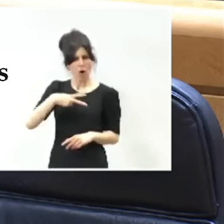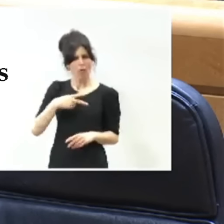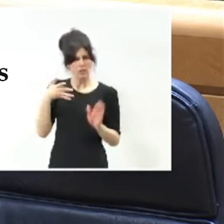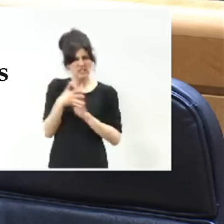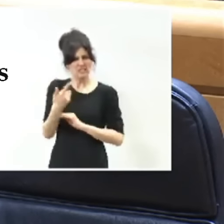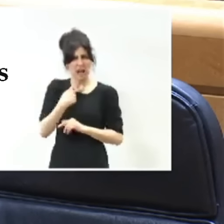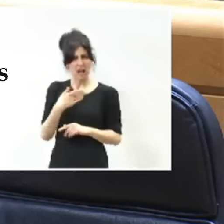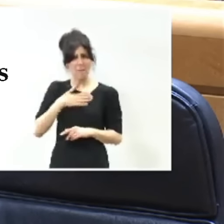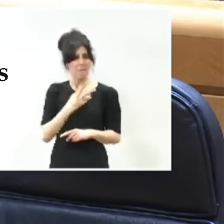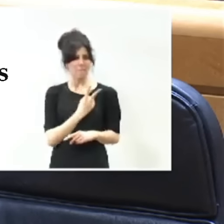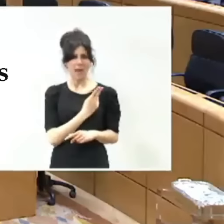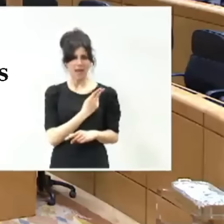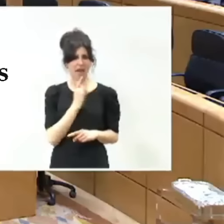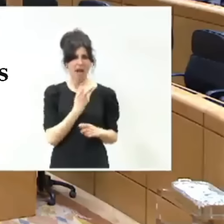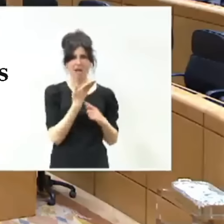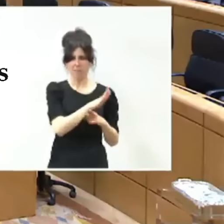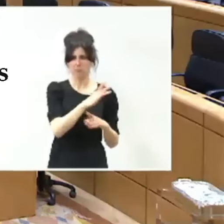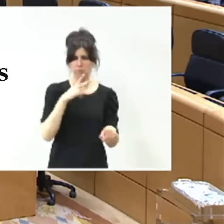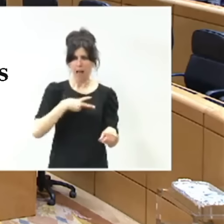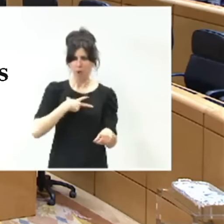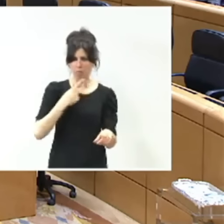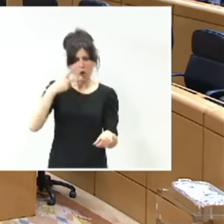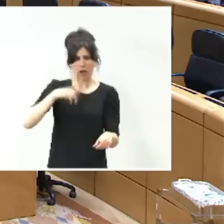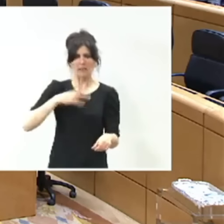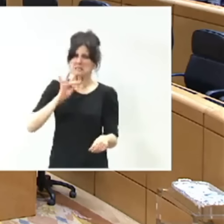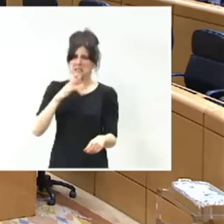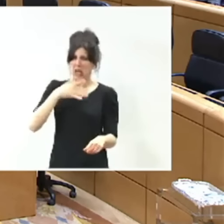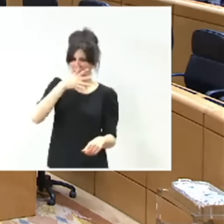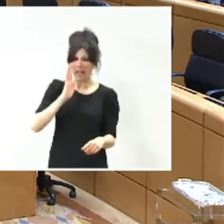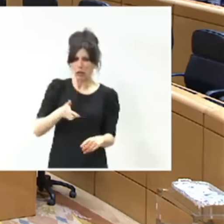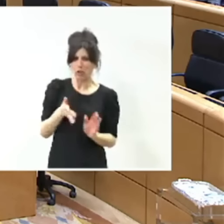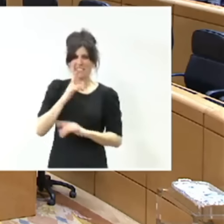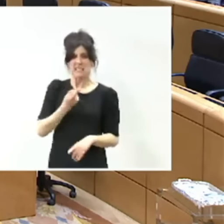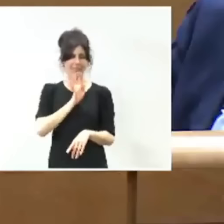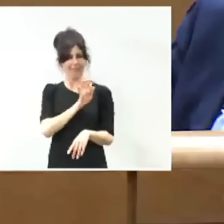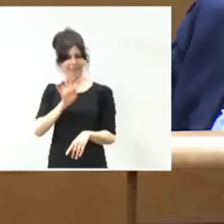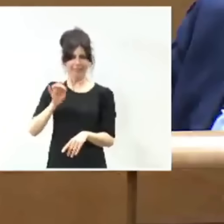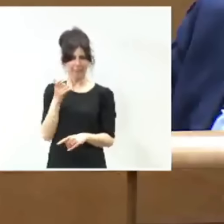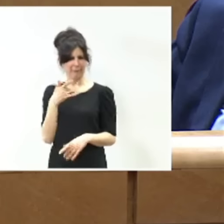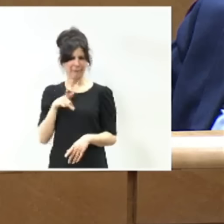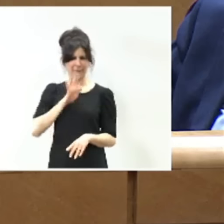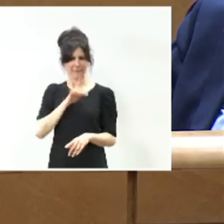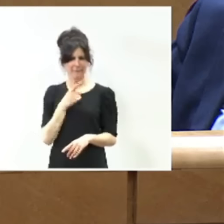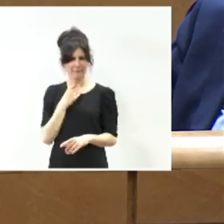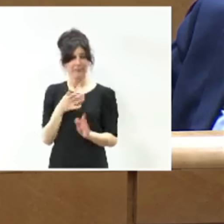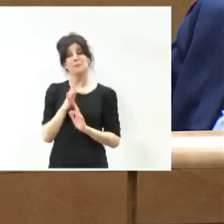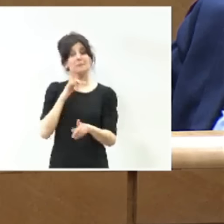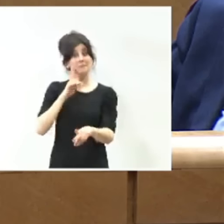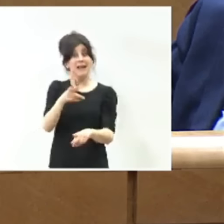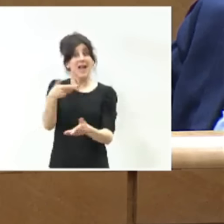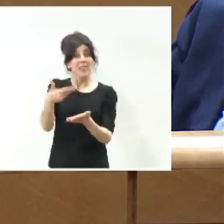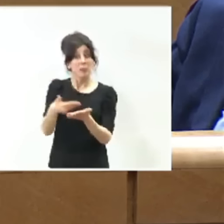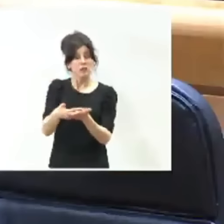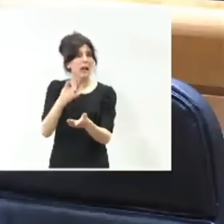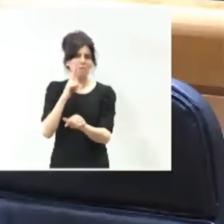representaba a su pareja. Se rió de todos los españoles. Usted no puede demostrar